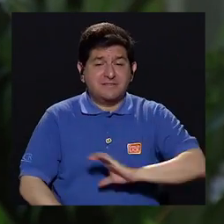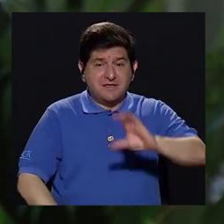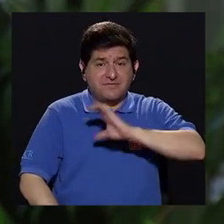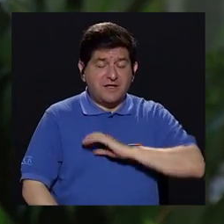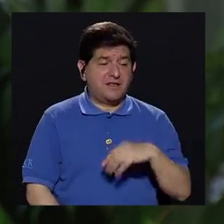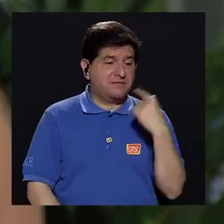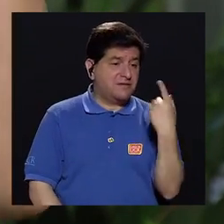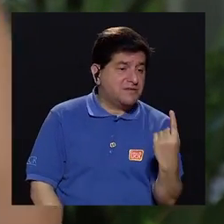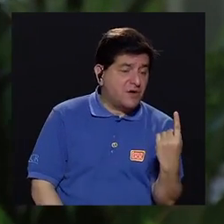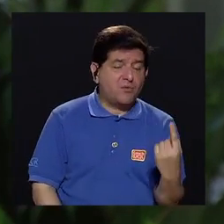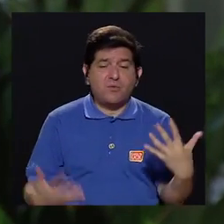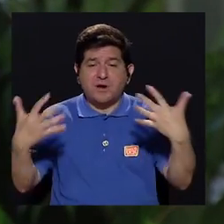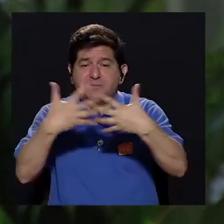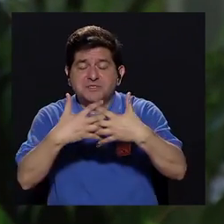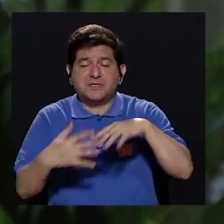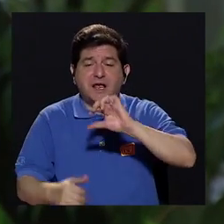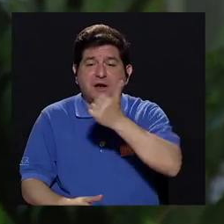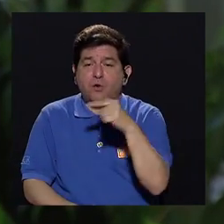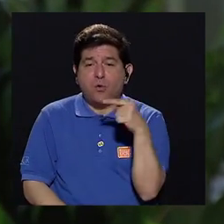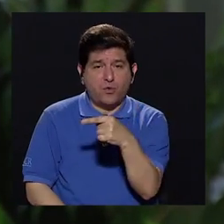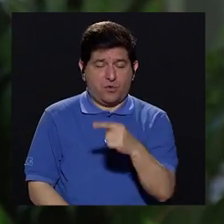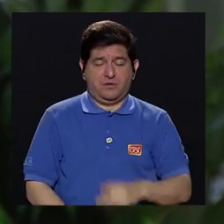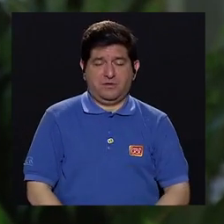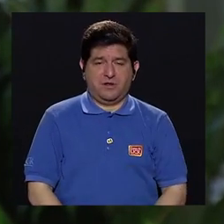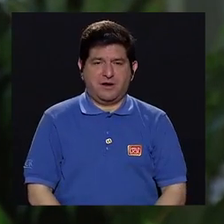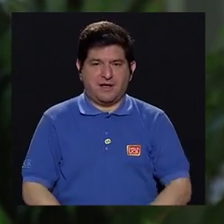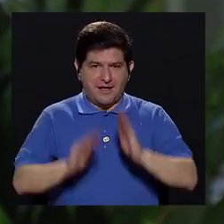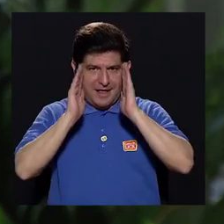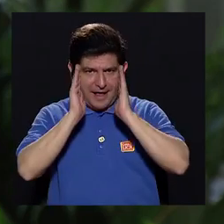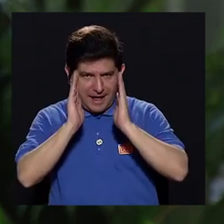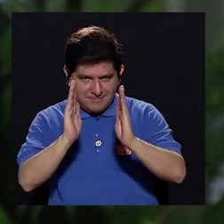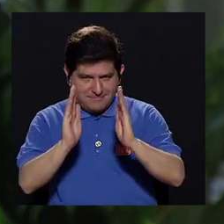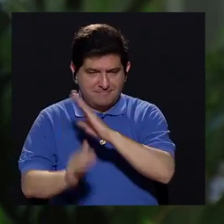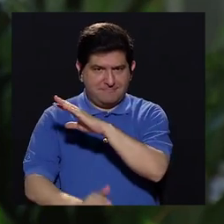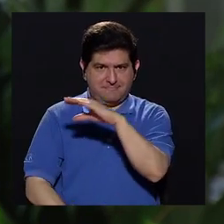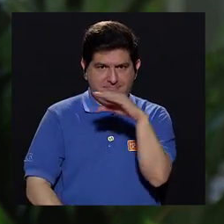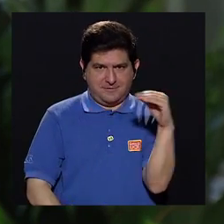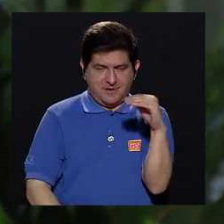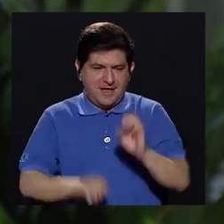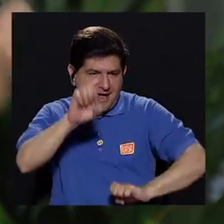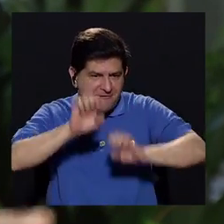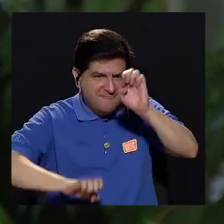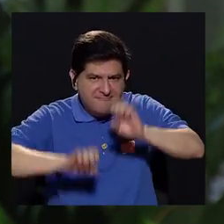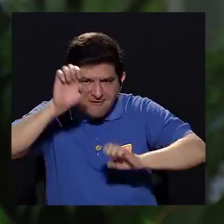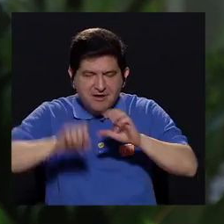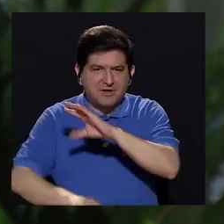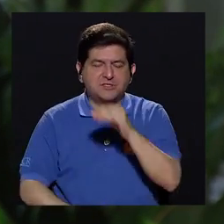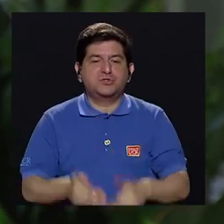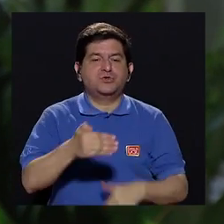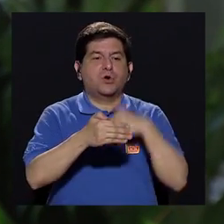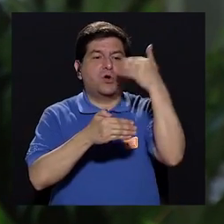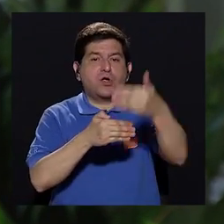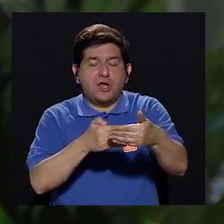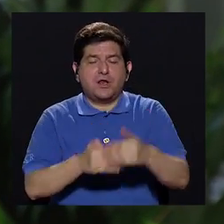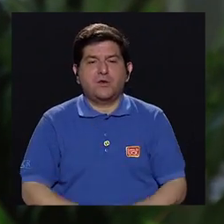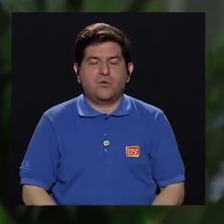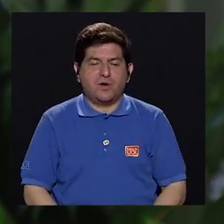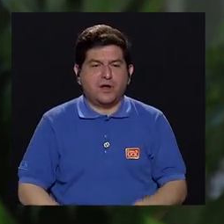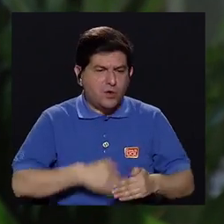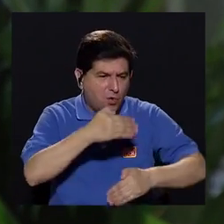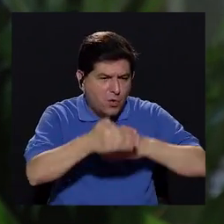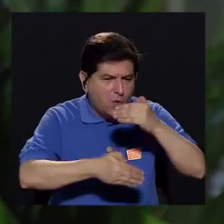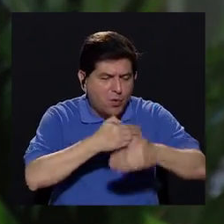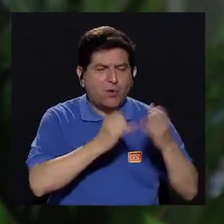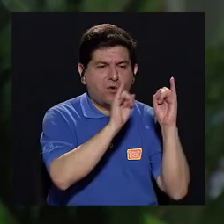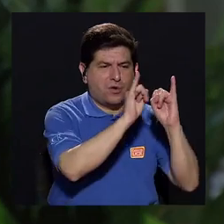características de una, se me mezclan con las otras. Por eso la atención y la evaluación y la posterior atención es